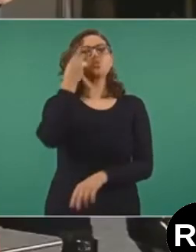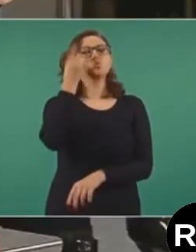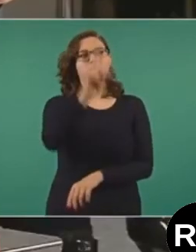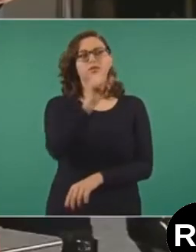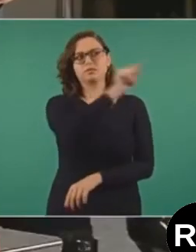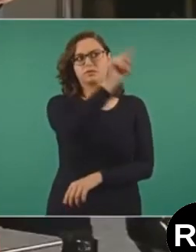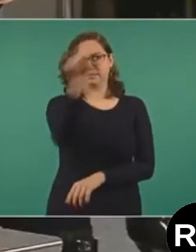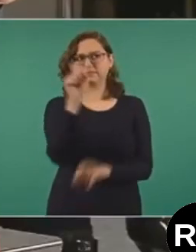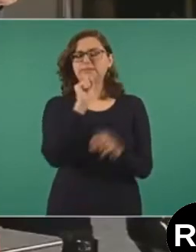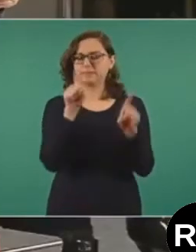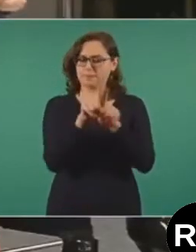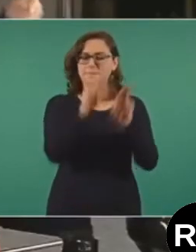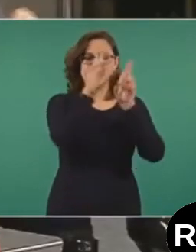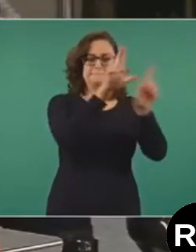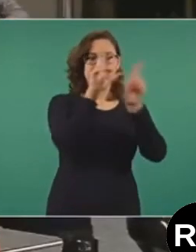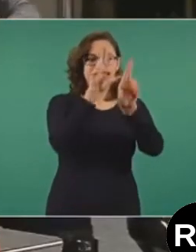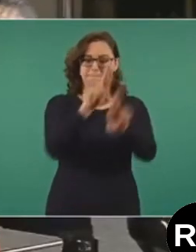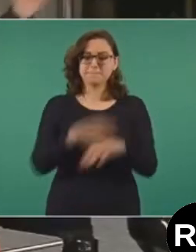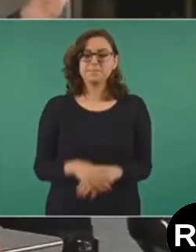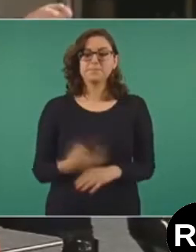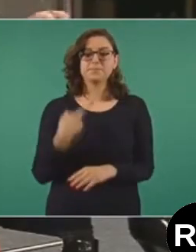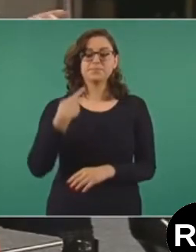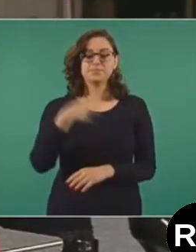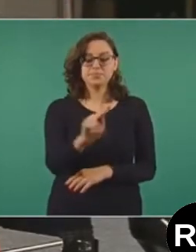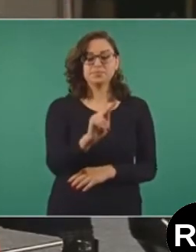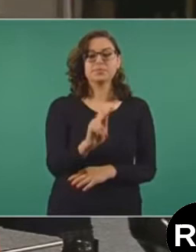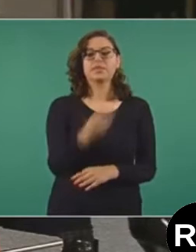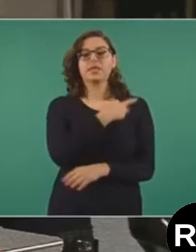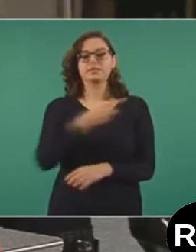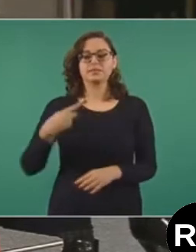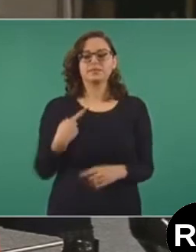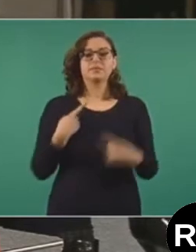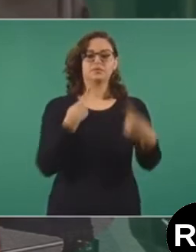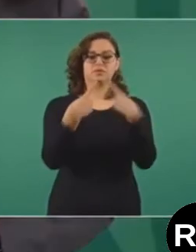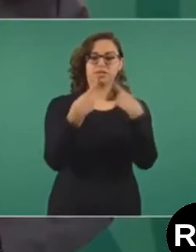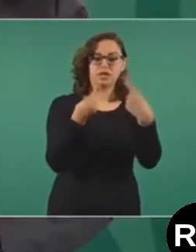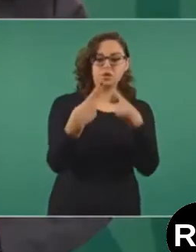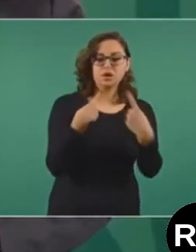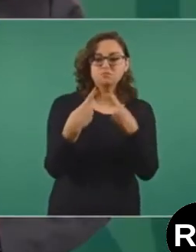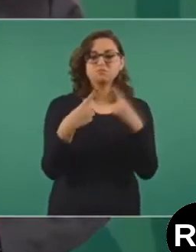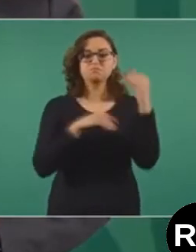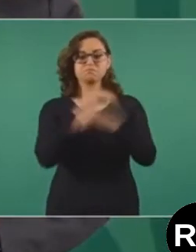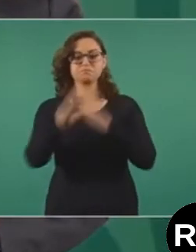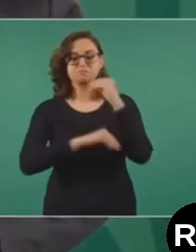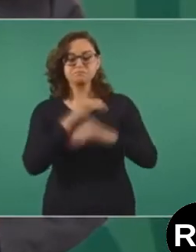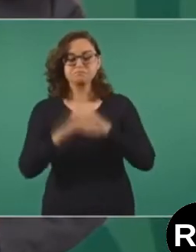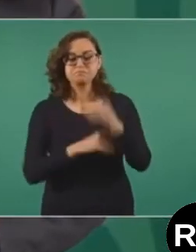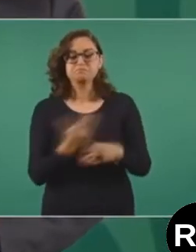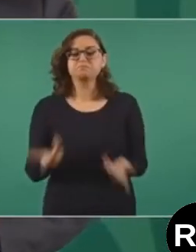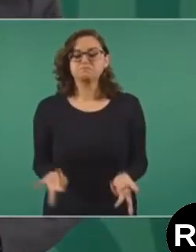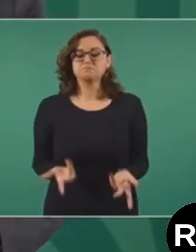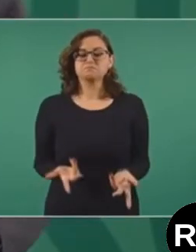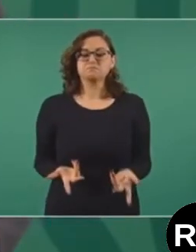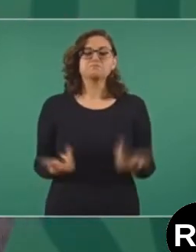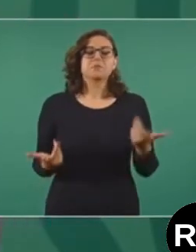pero tenemos que dialogar y debatir. Y me importa